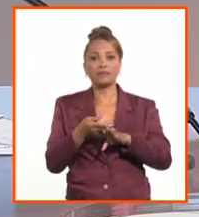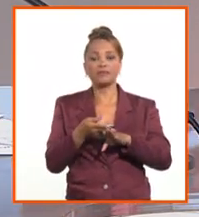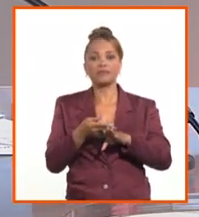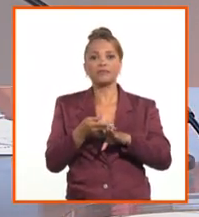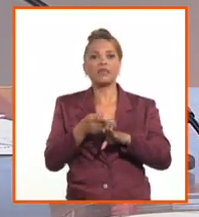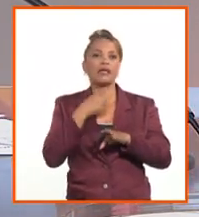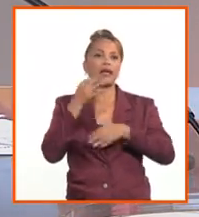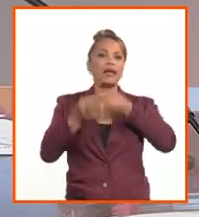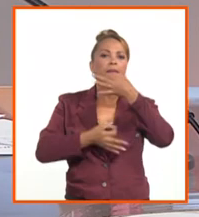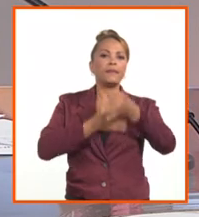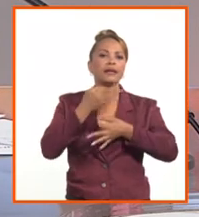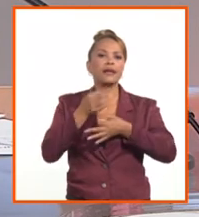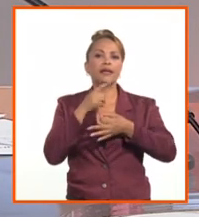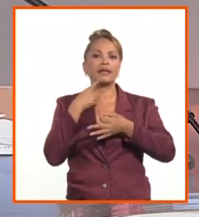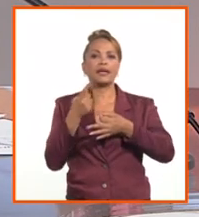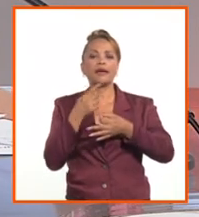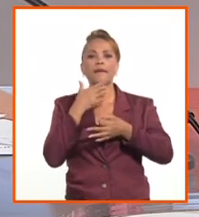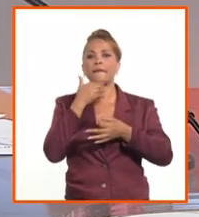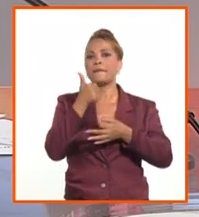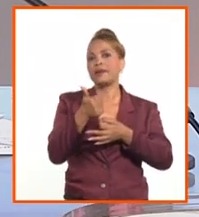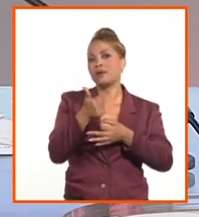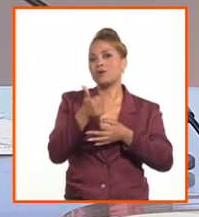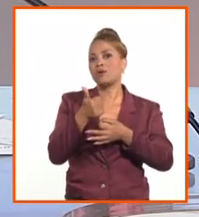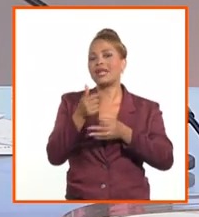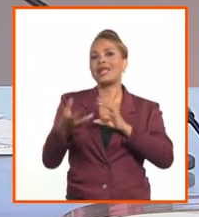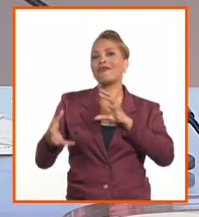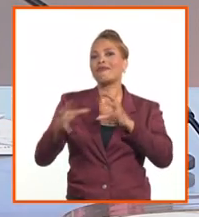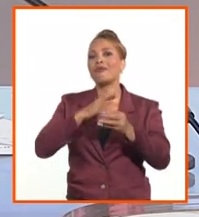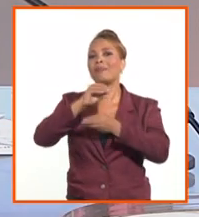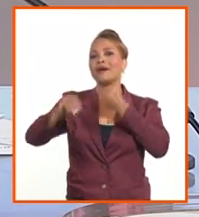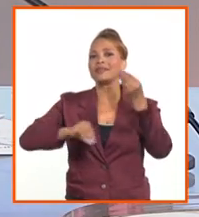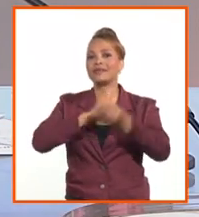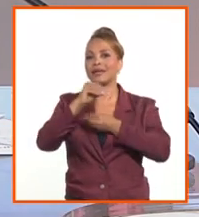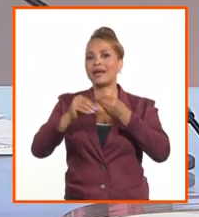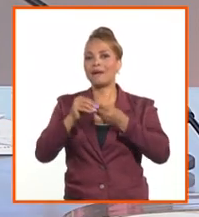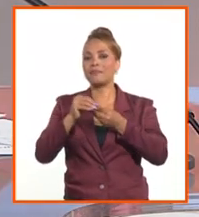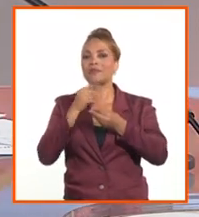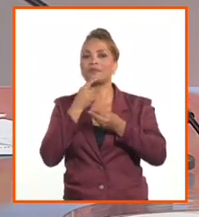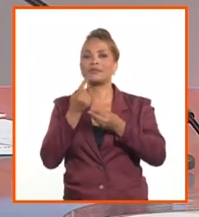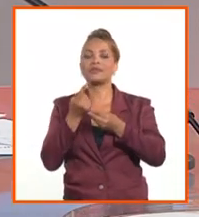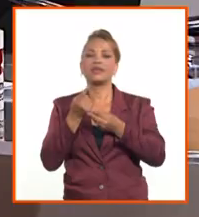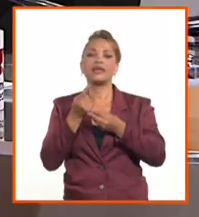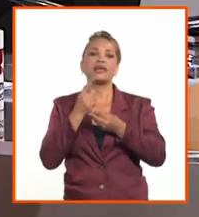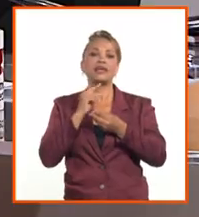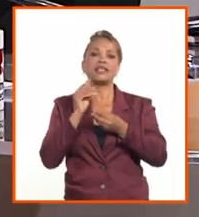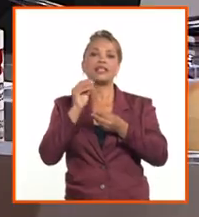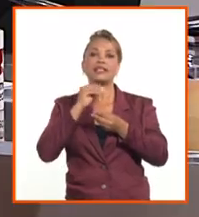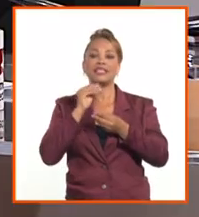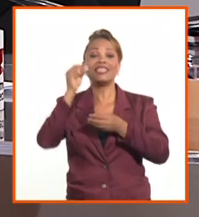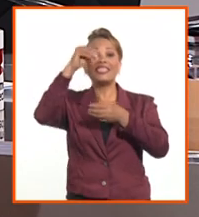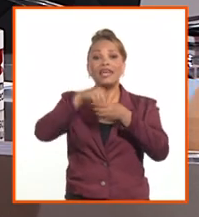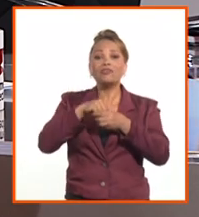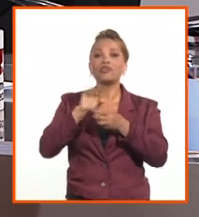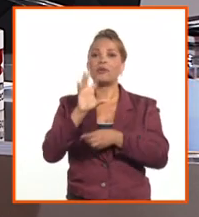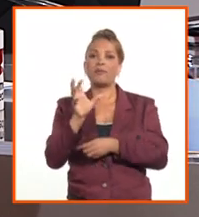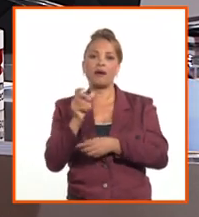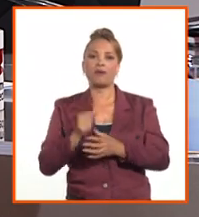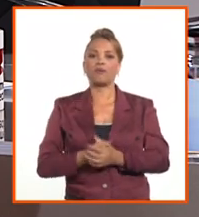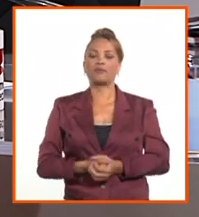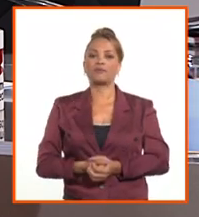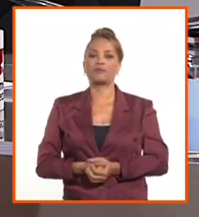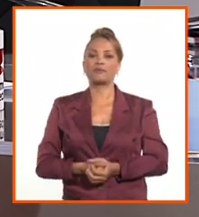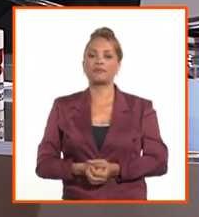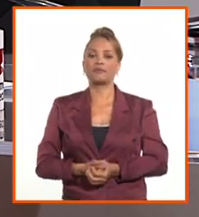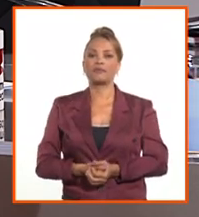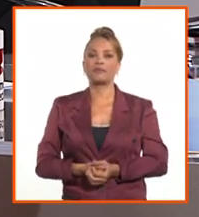que los mages serán más favorables a ese tipo de... La transacción que sea dentro del banco, No hay billete por medio, ¿no? Y